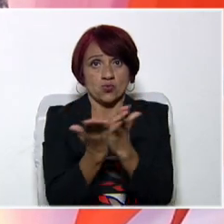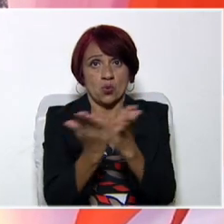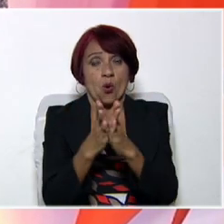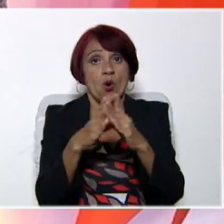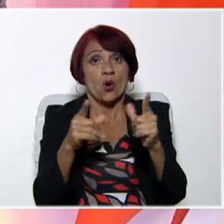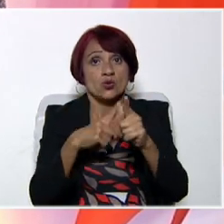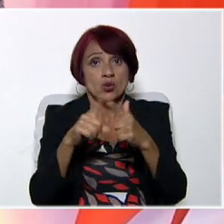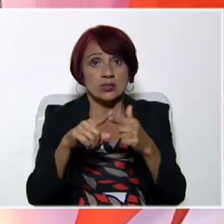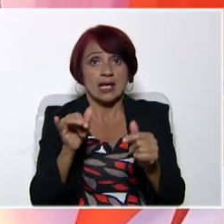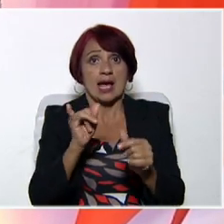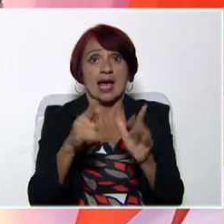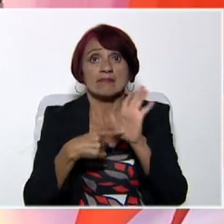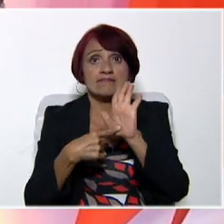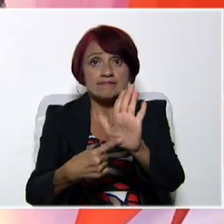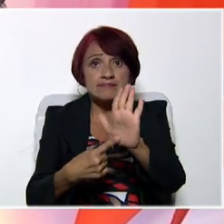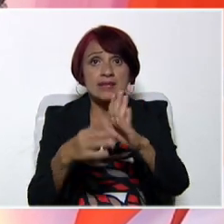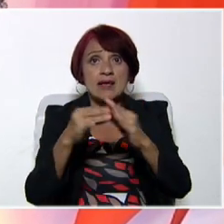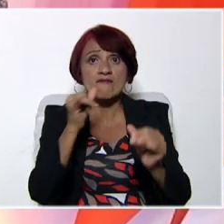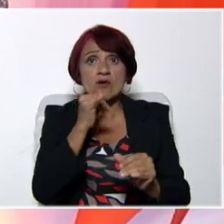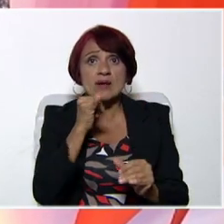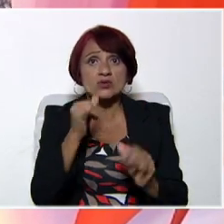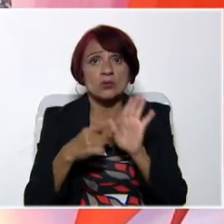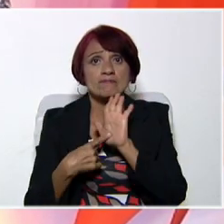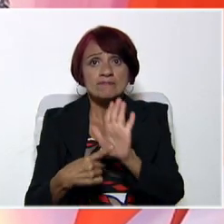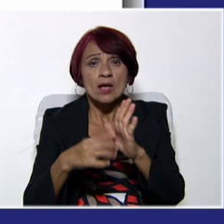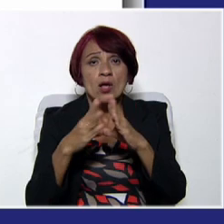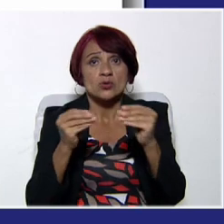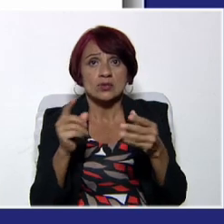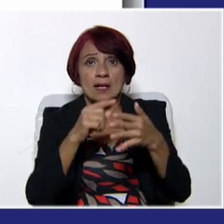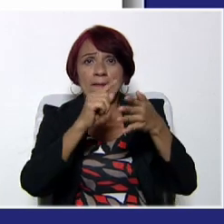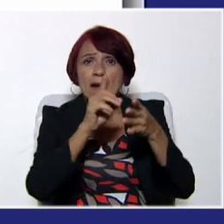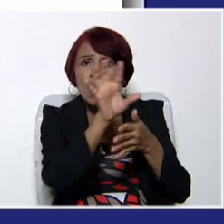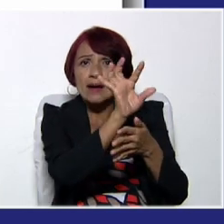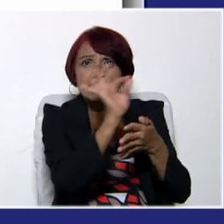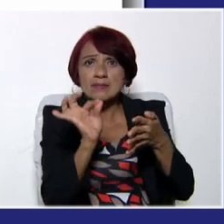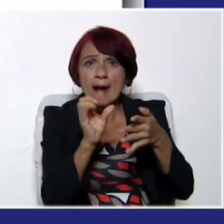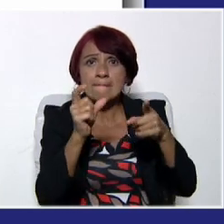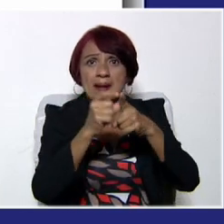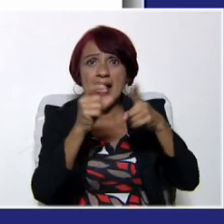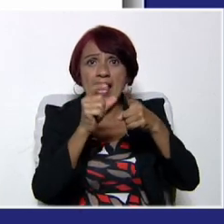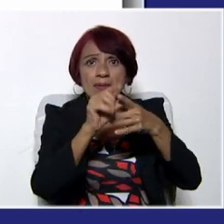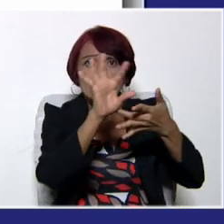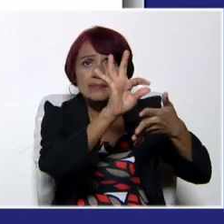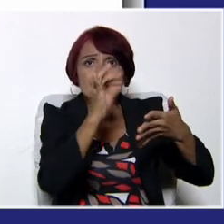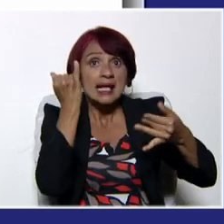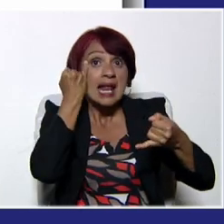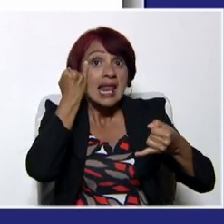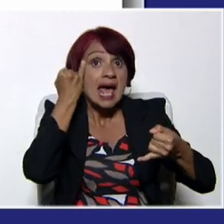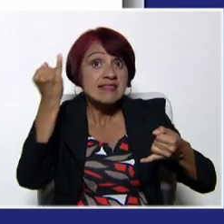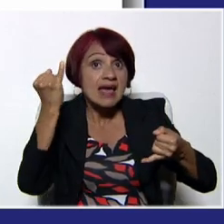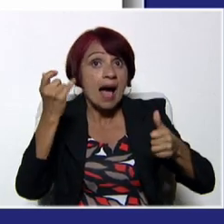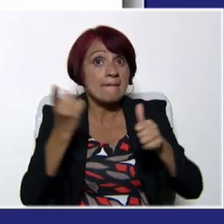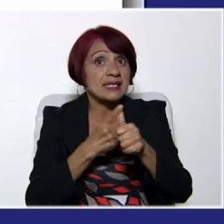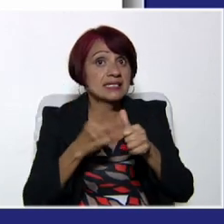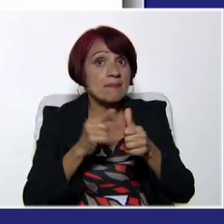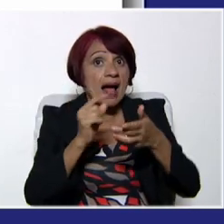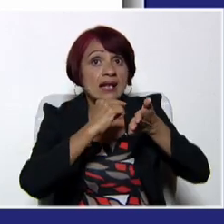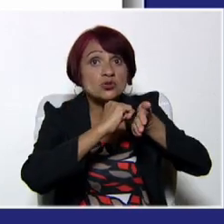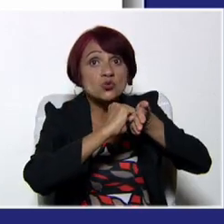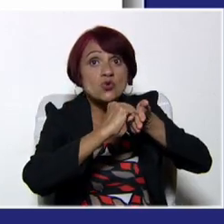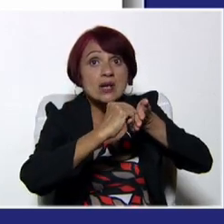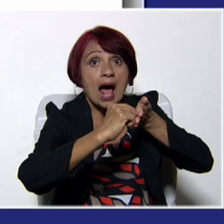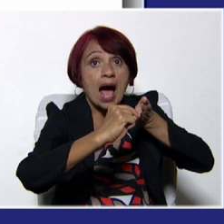nosotros identificamos esa información, vamos a subrayar las ideas principales para tener un concepto general